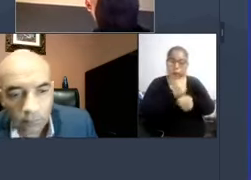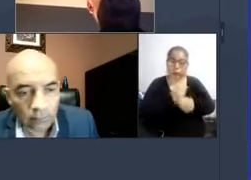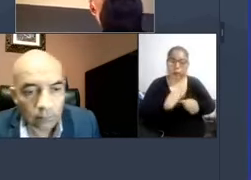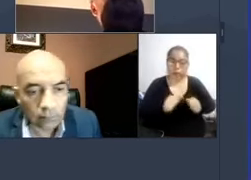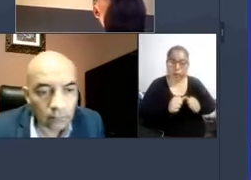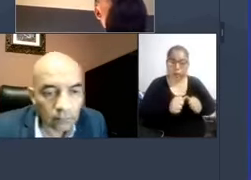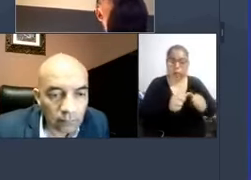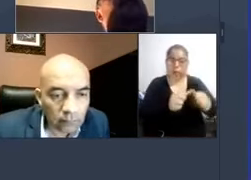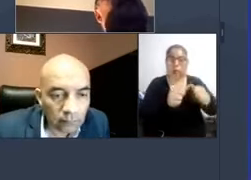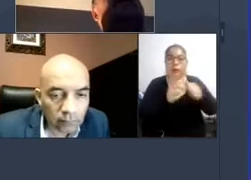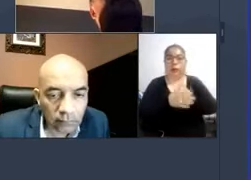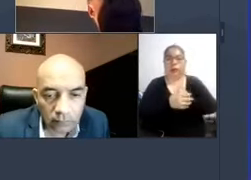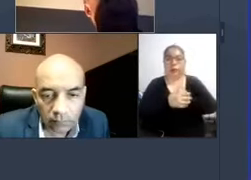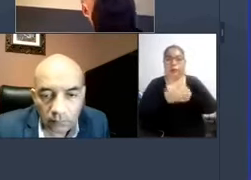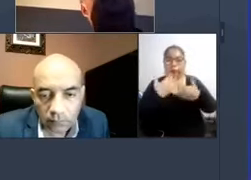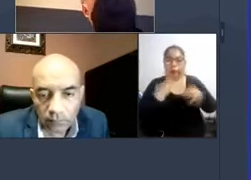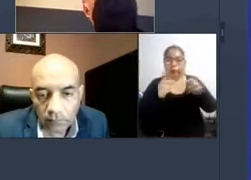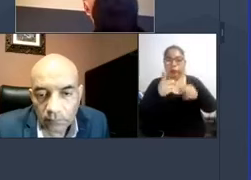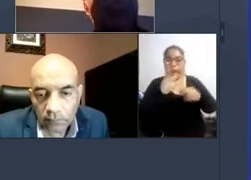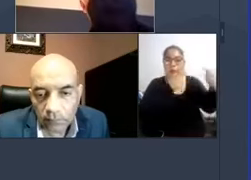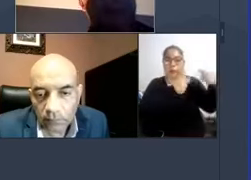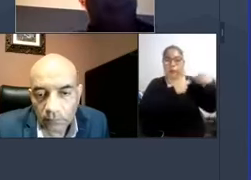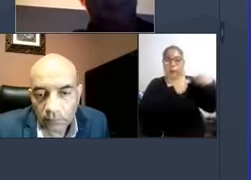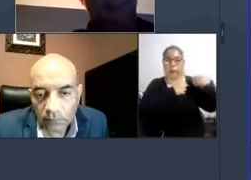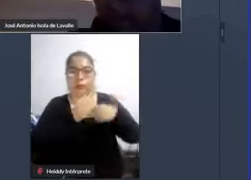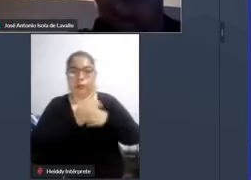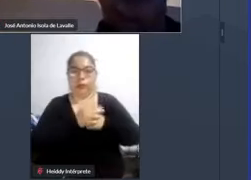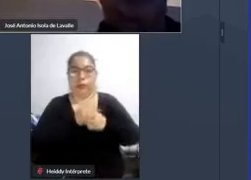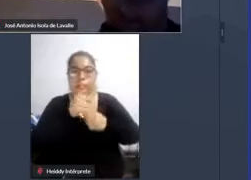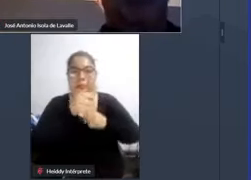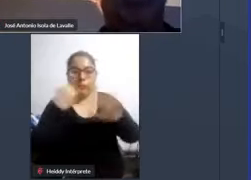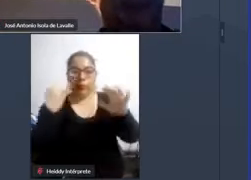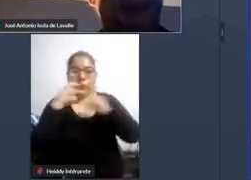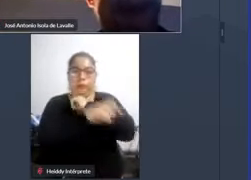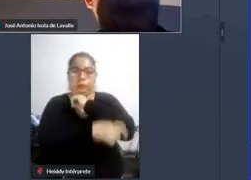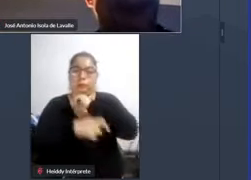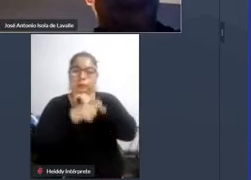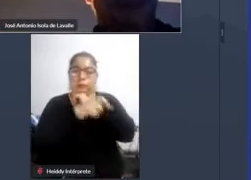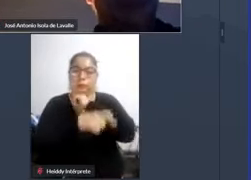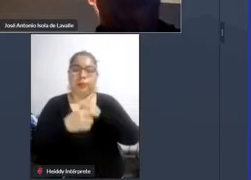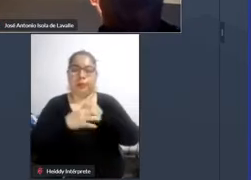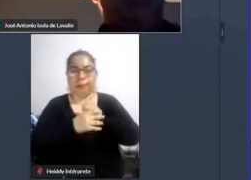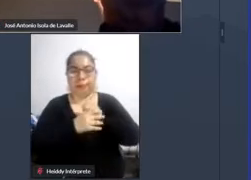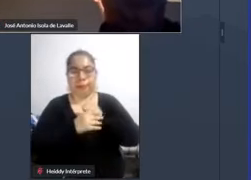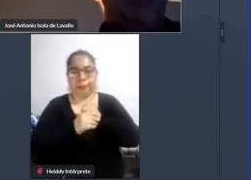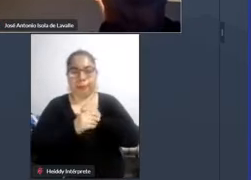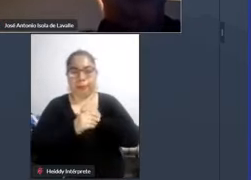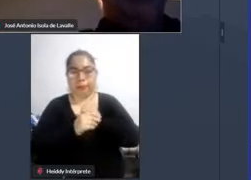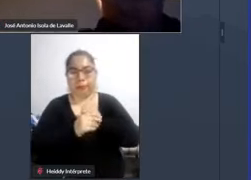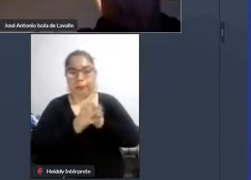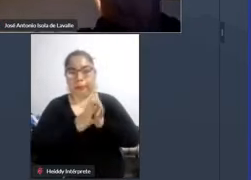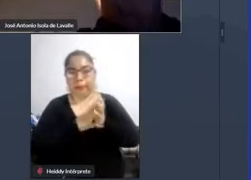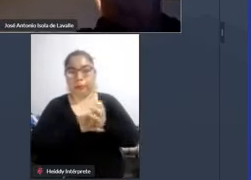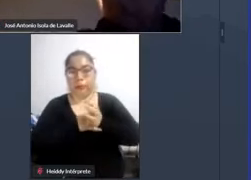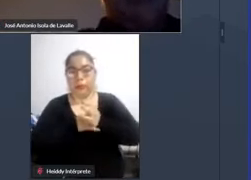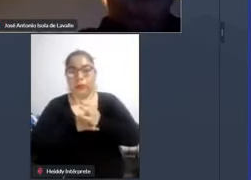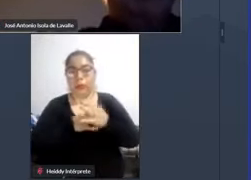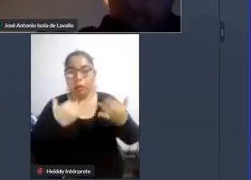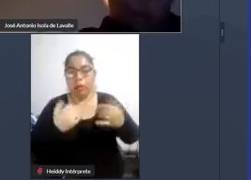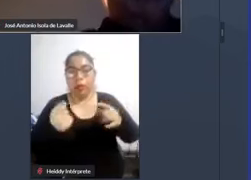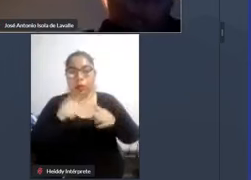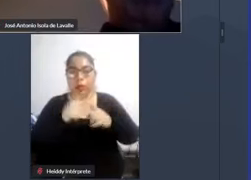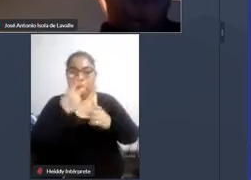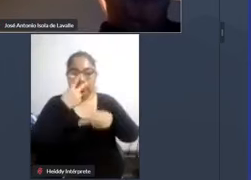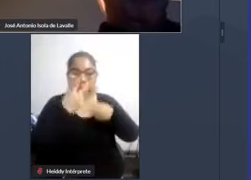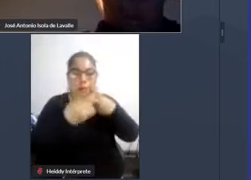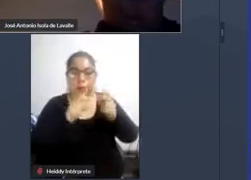y tenemos representantes de 16 países latinoamericanos en el cual vemos todo